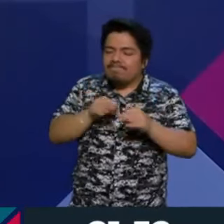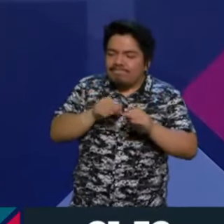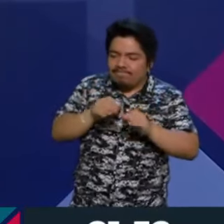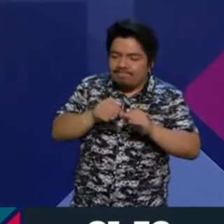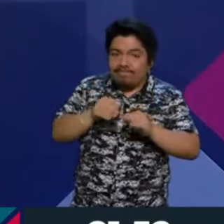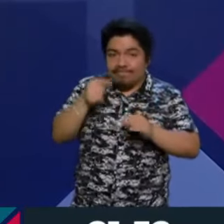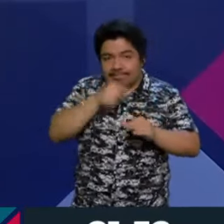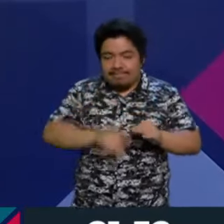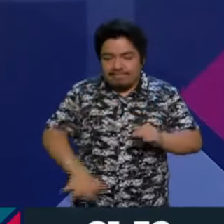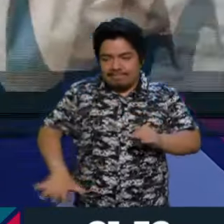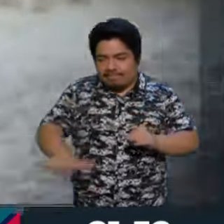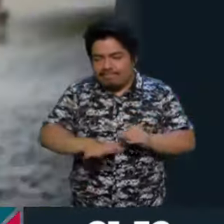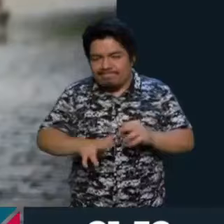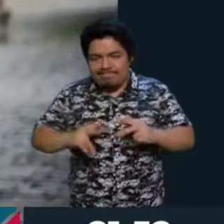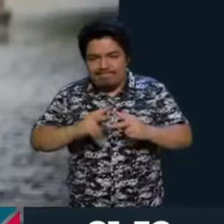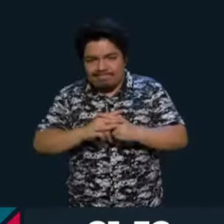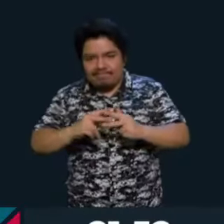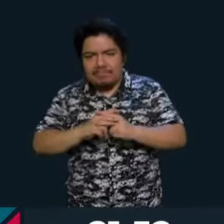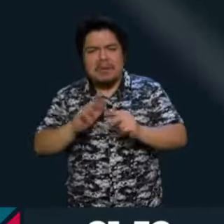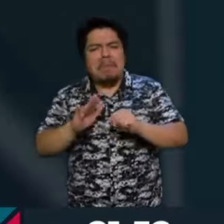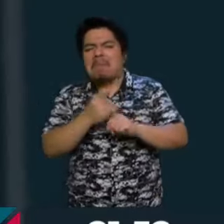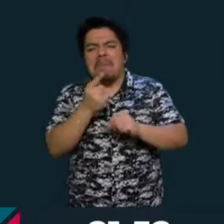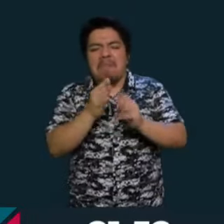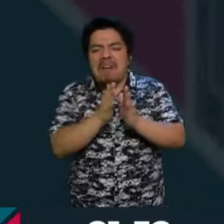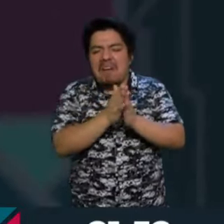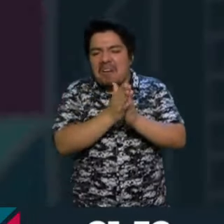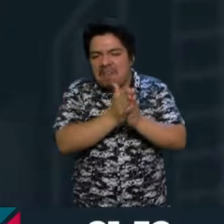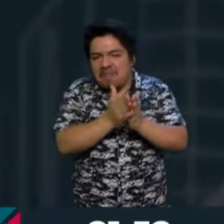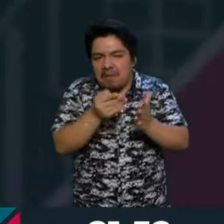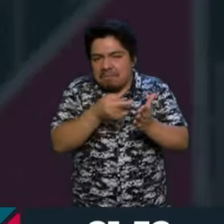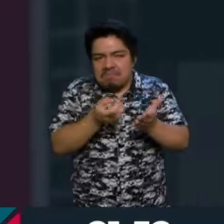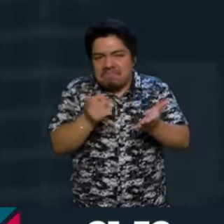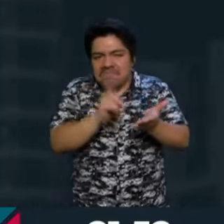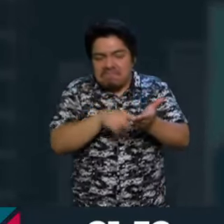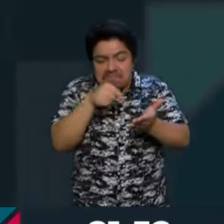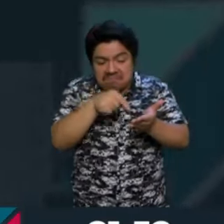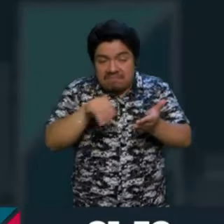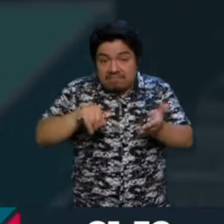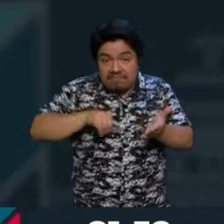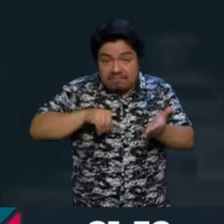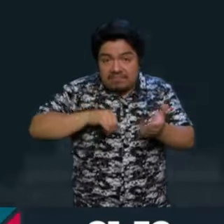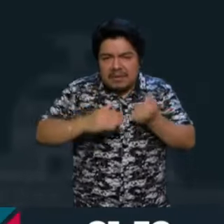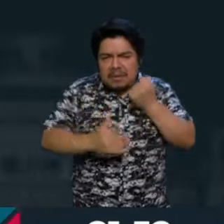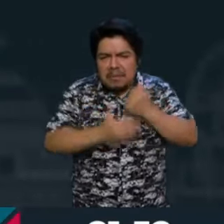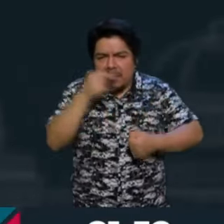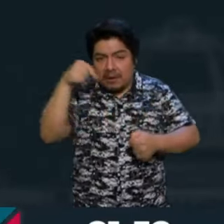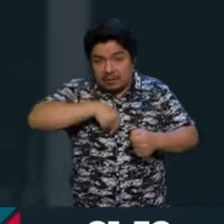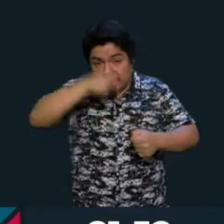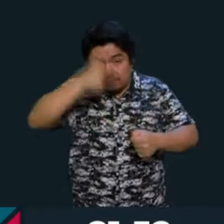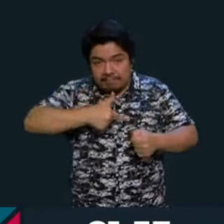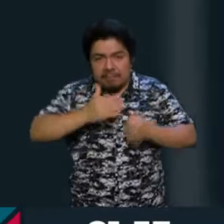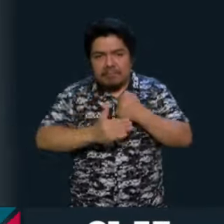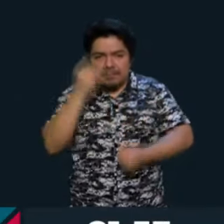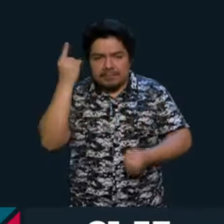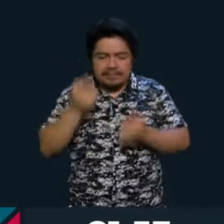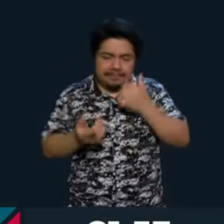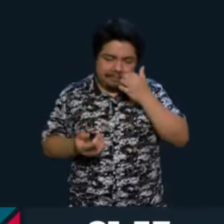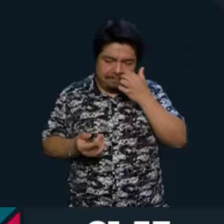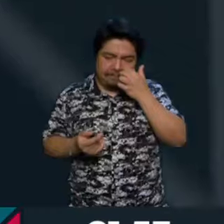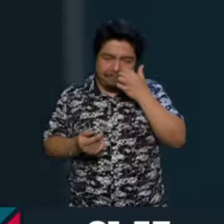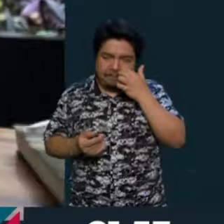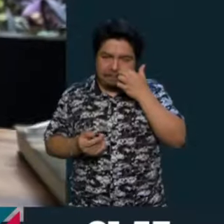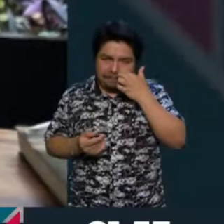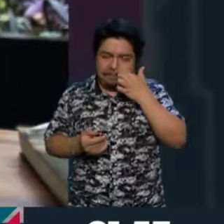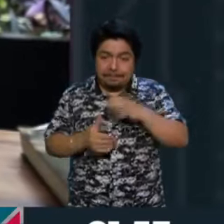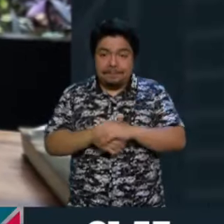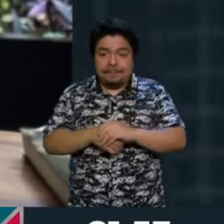las zonas de conflicto. Y por qué este libro es particularmente interesante esta noche. Porque de alguna manera